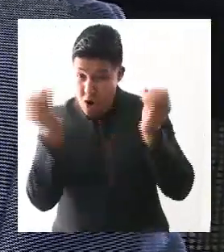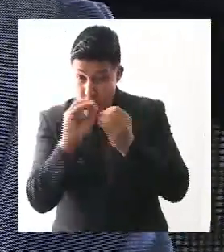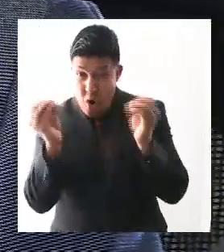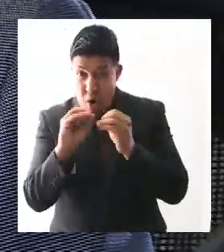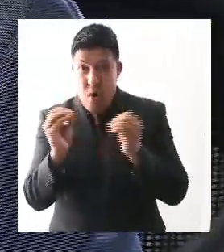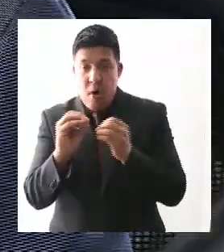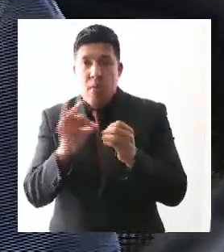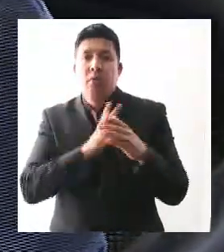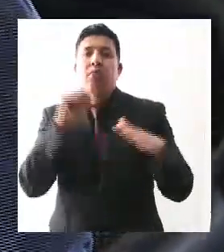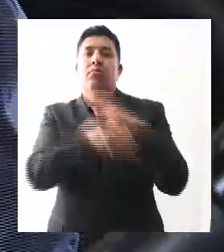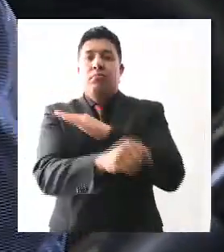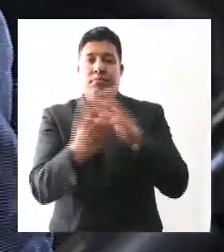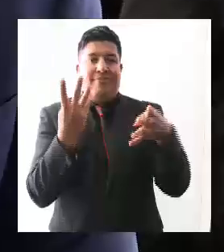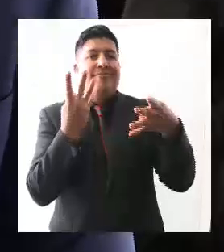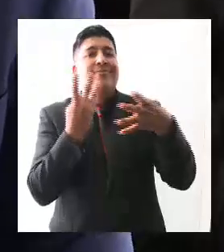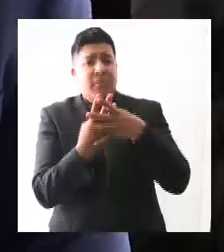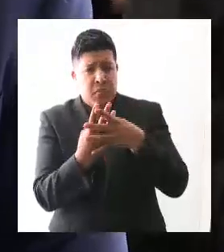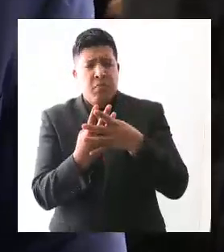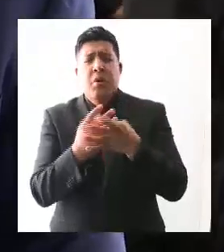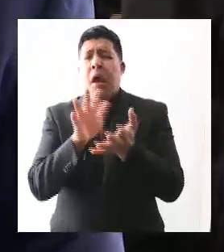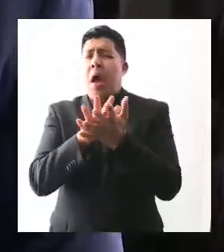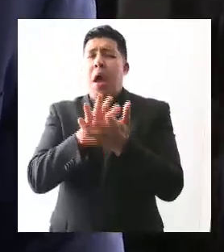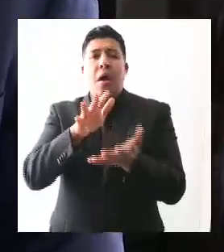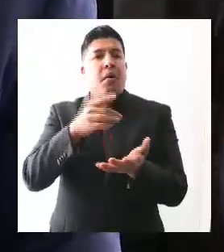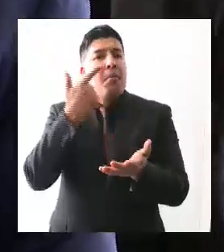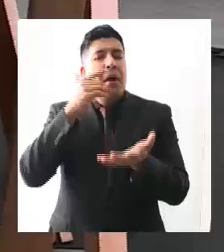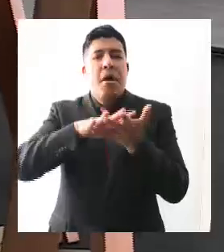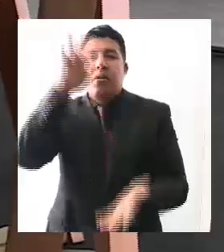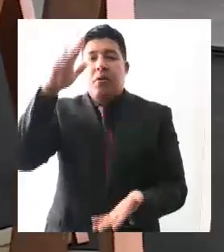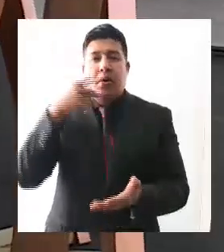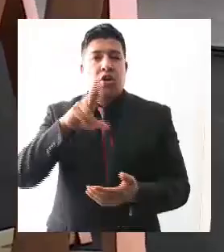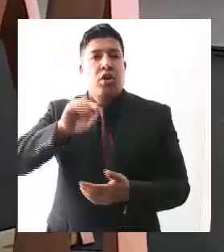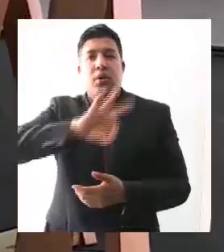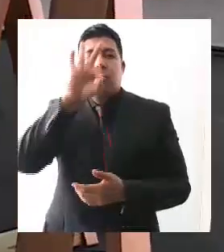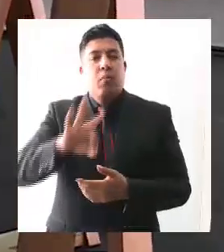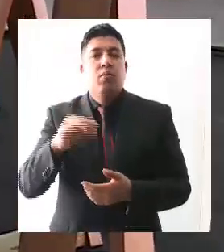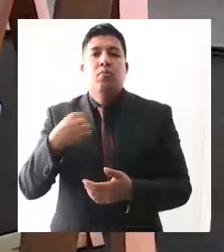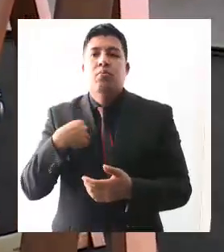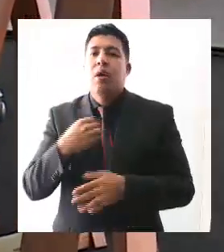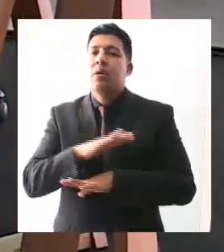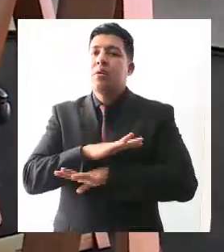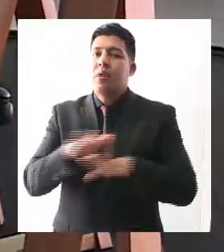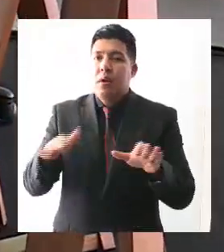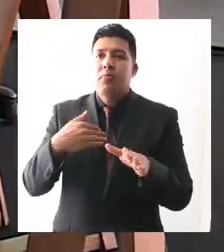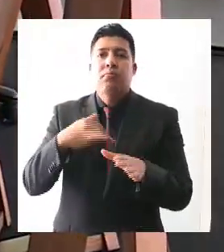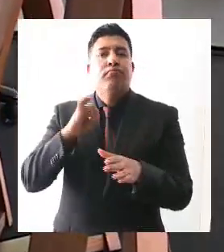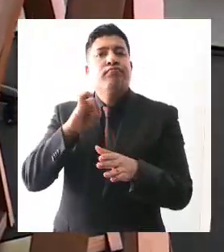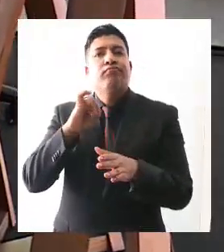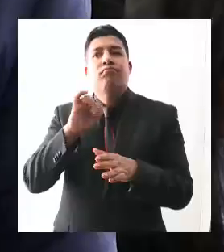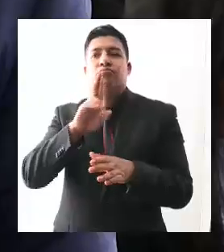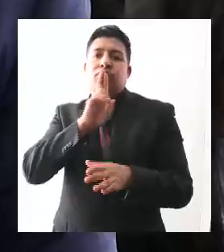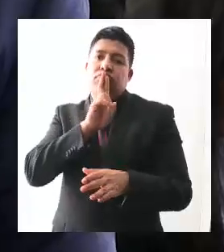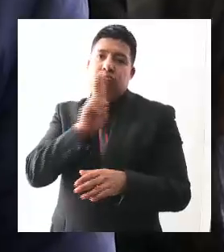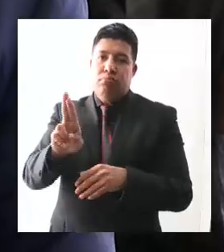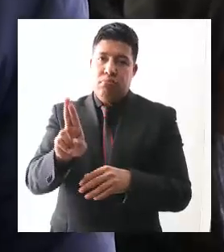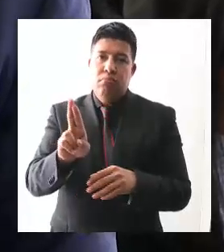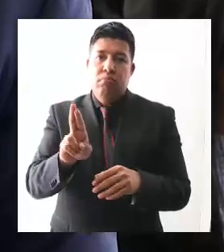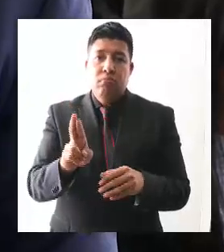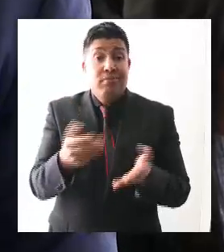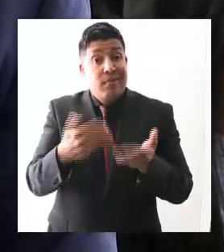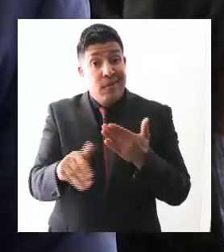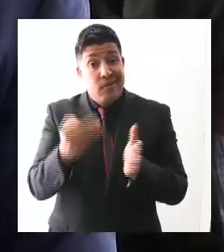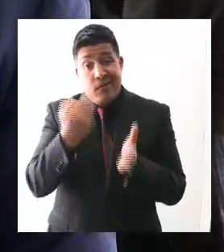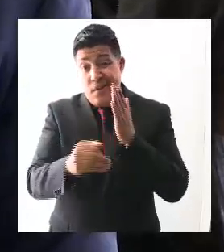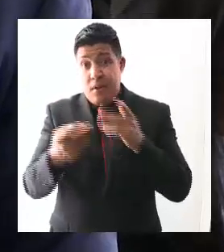el índice o el indicador que me dieron. Entonces necesitamos concretarlo a la brevedad, requerimos más